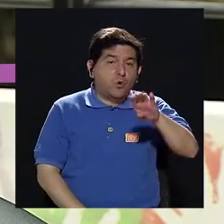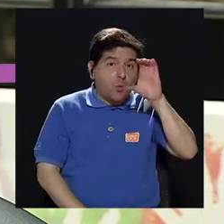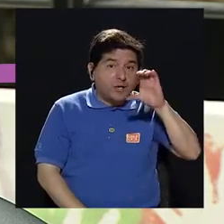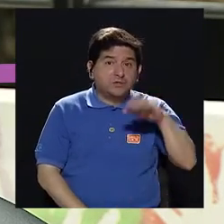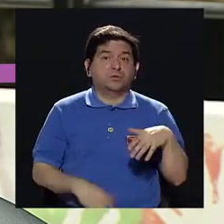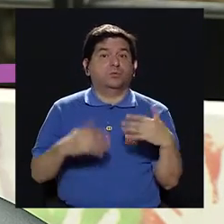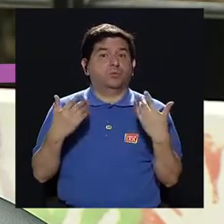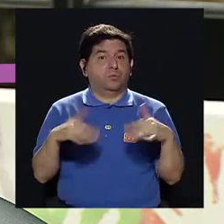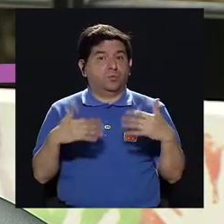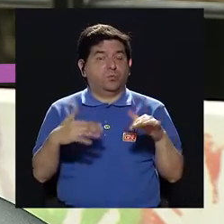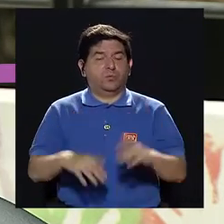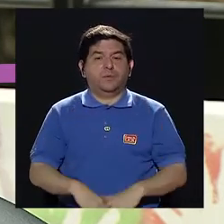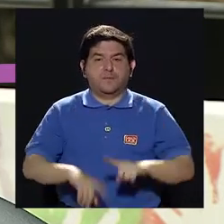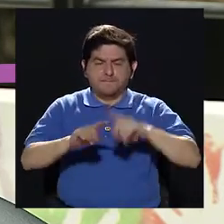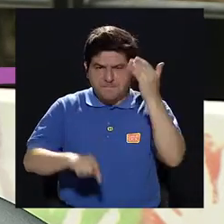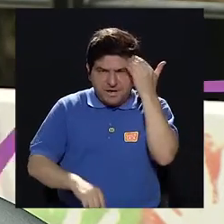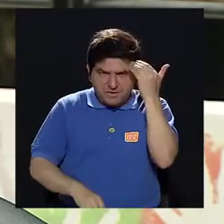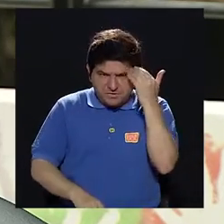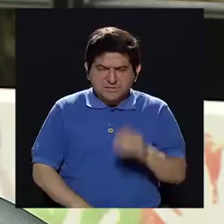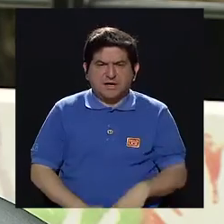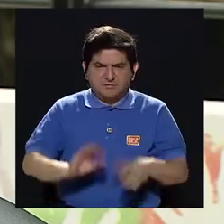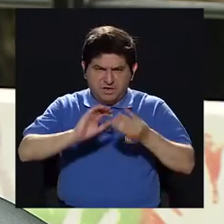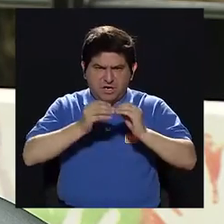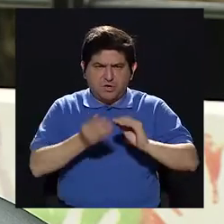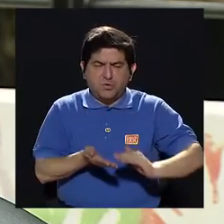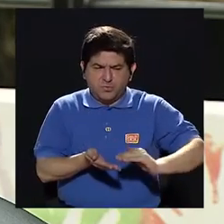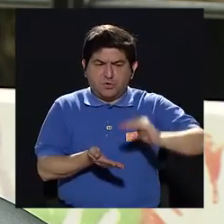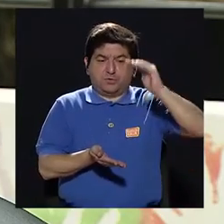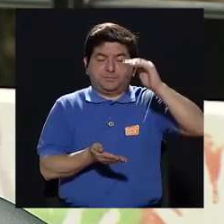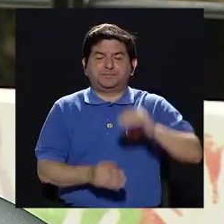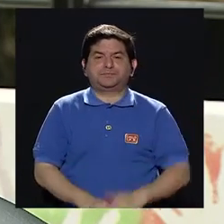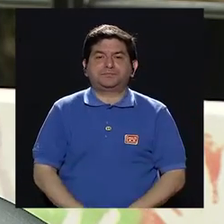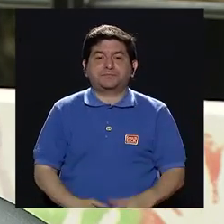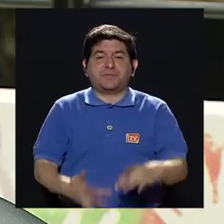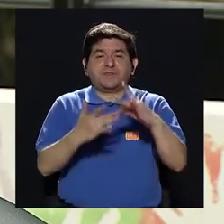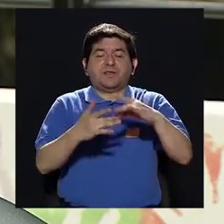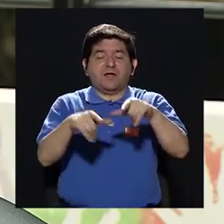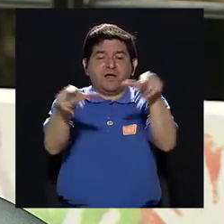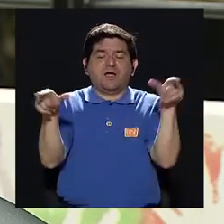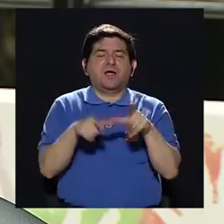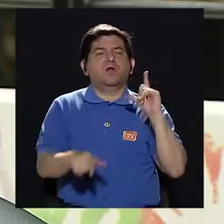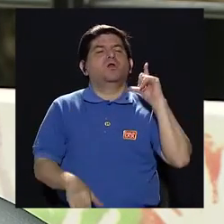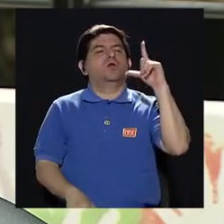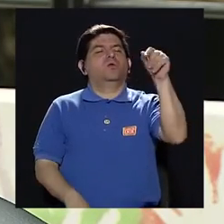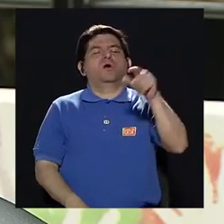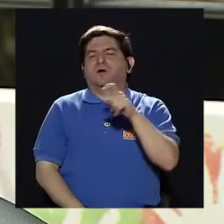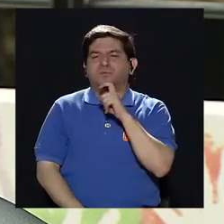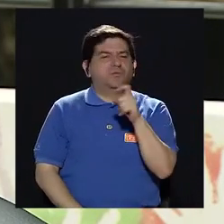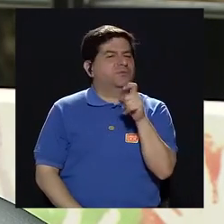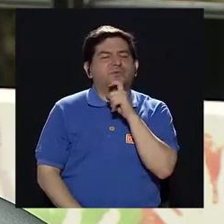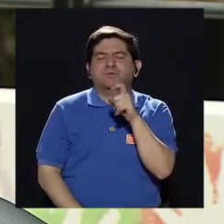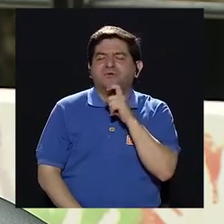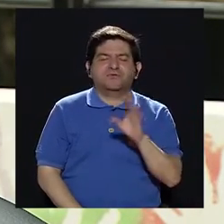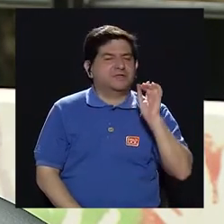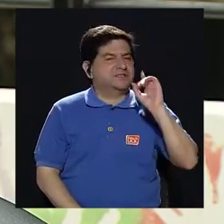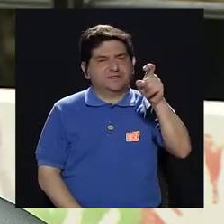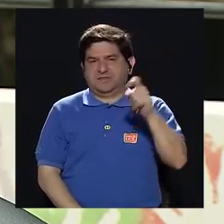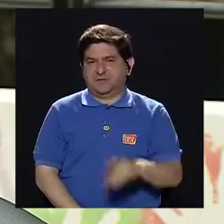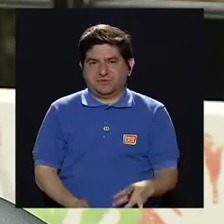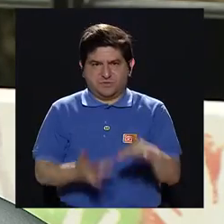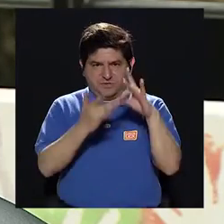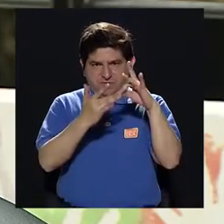diagnosticados. Ajá. Pero sabemos que hay muchos más, sobre todo en zonas alejadas, es muy difícil el